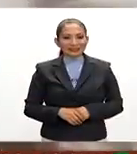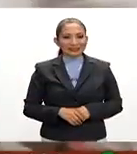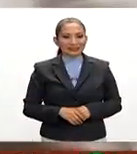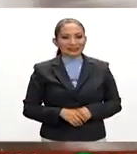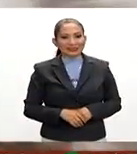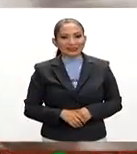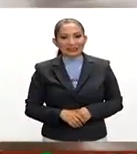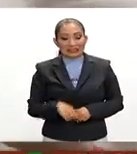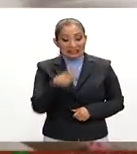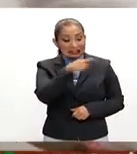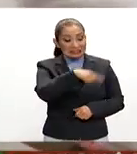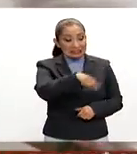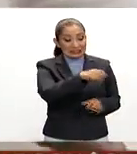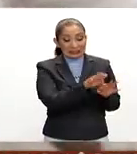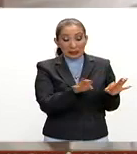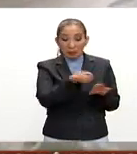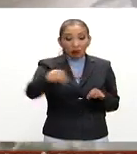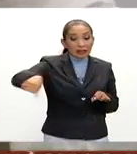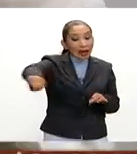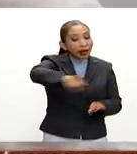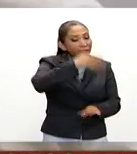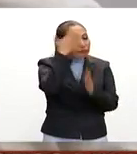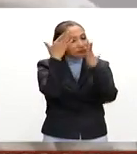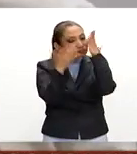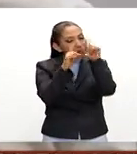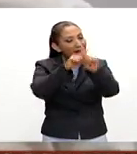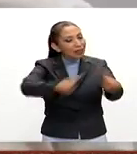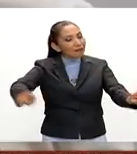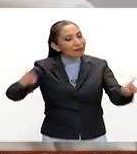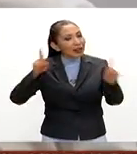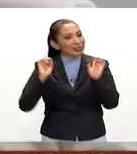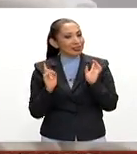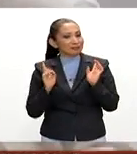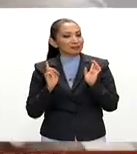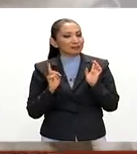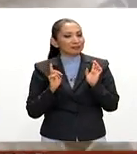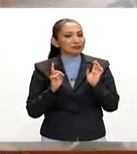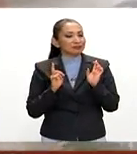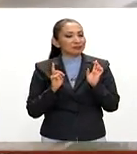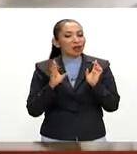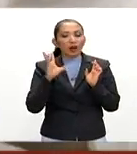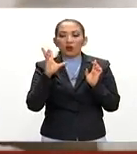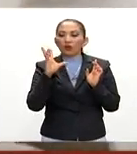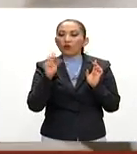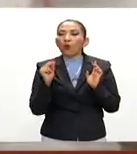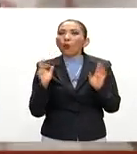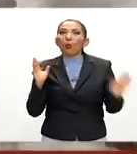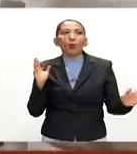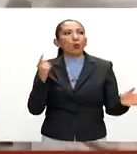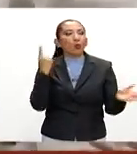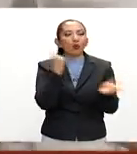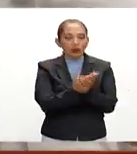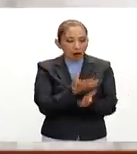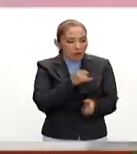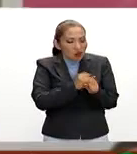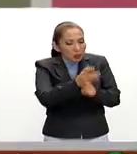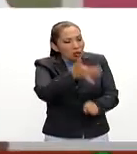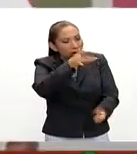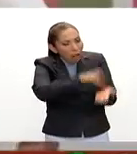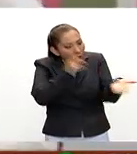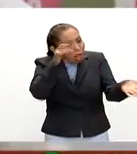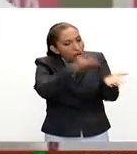es muy importante que ustedes se preparen diferentes que no únicamente acumulen información